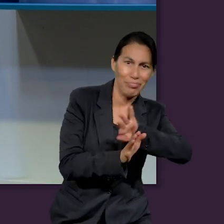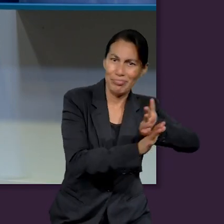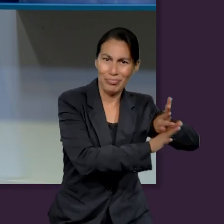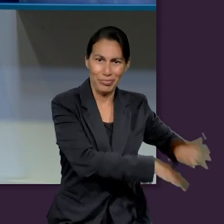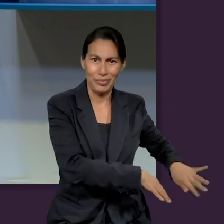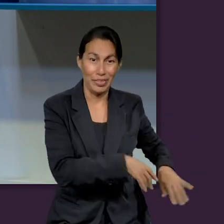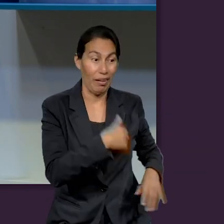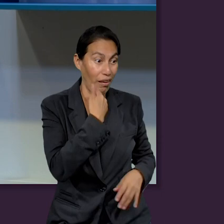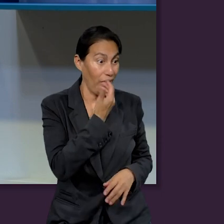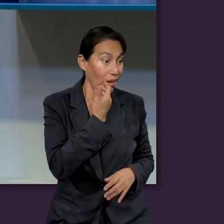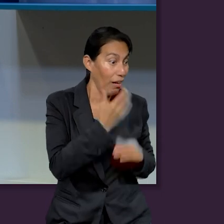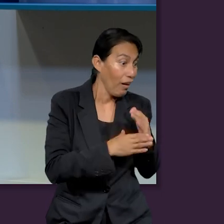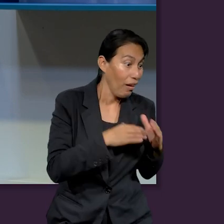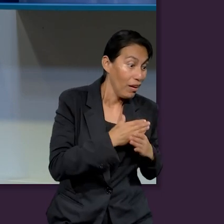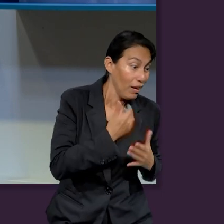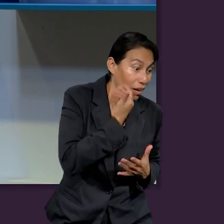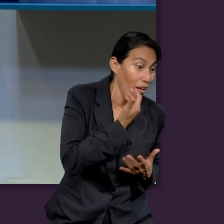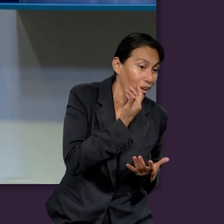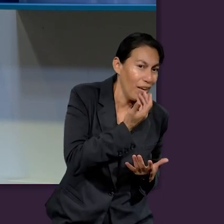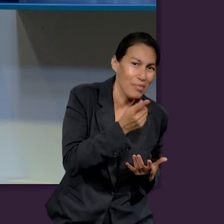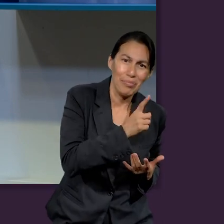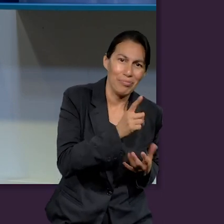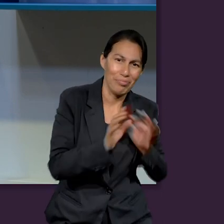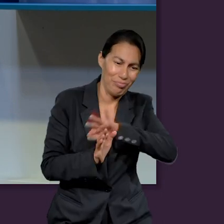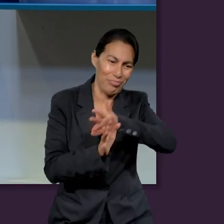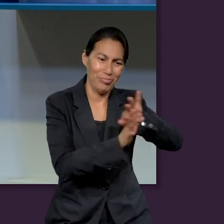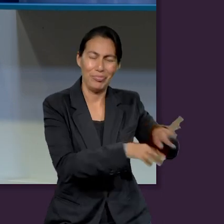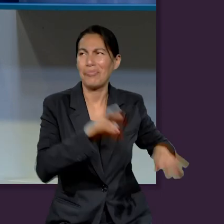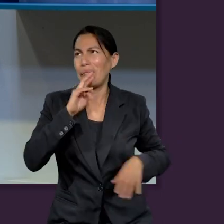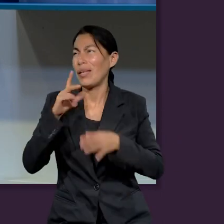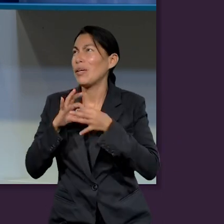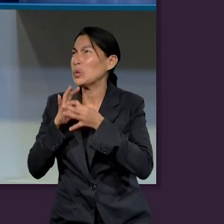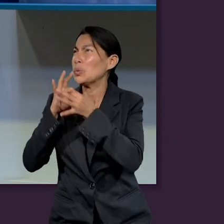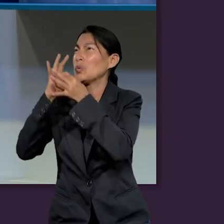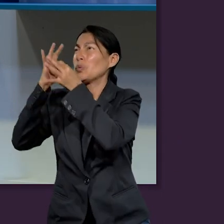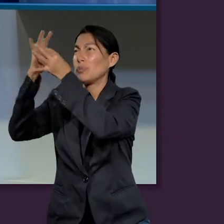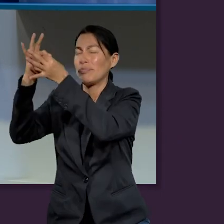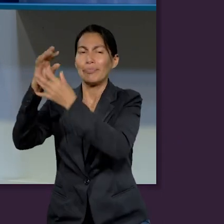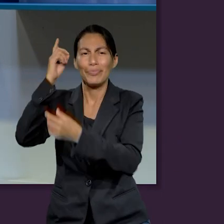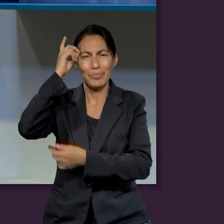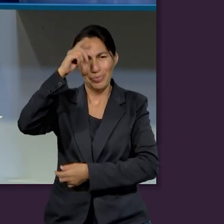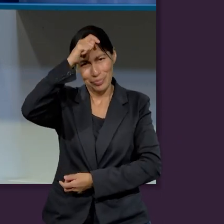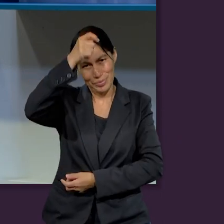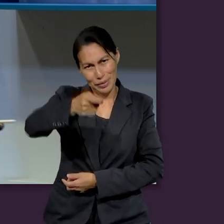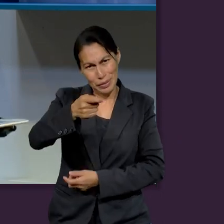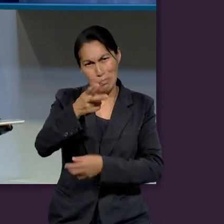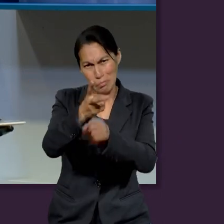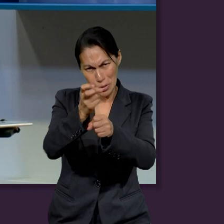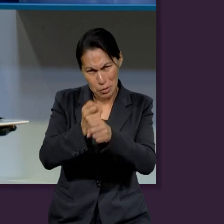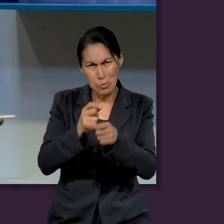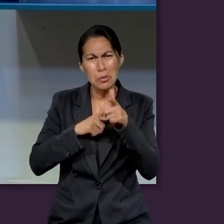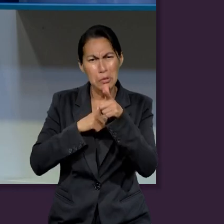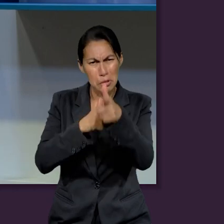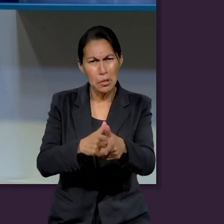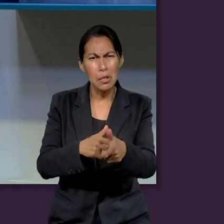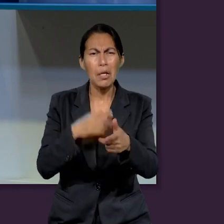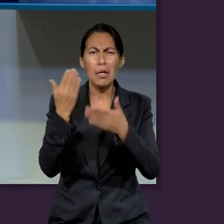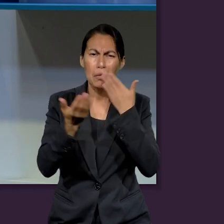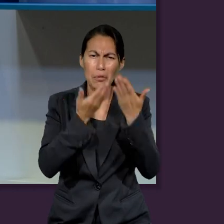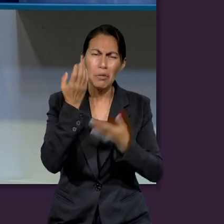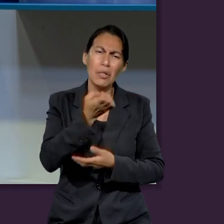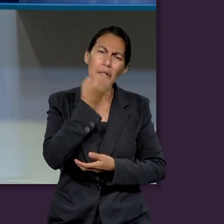nosotros codiciemos cosas que nos alejan de Dios. Que Dios los bendiga y los seguimos invitando para que nos sigan